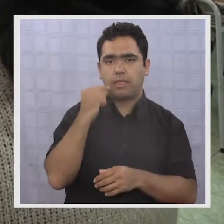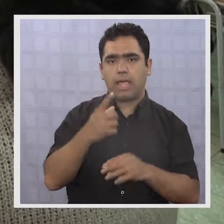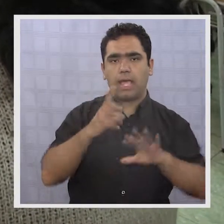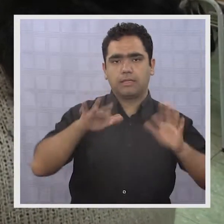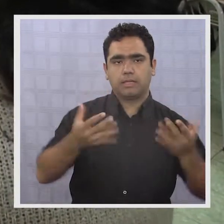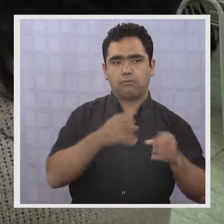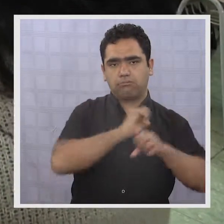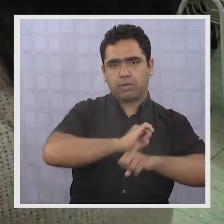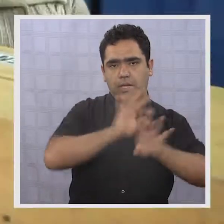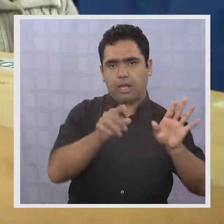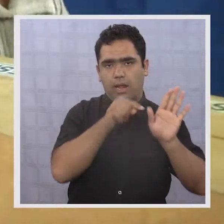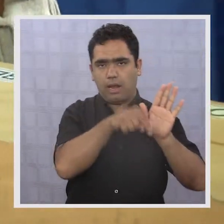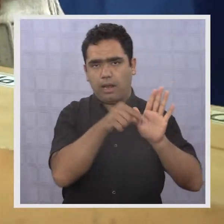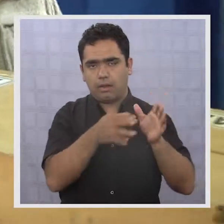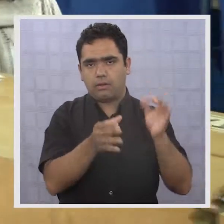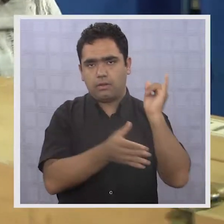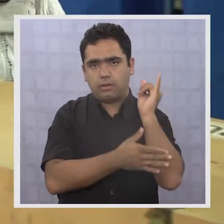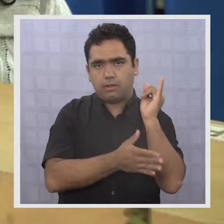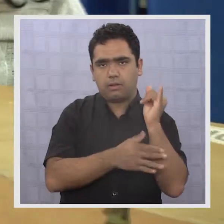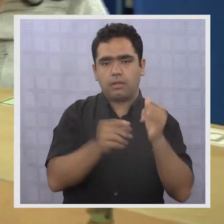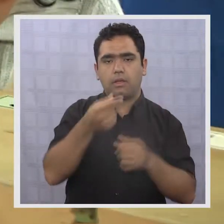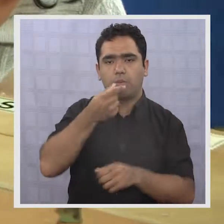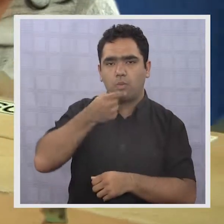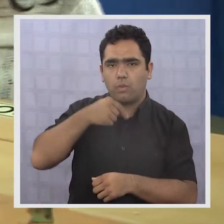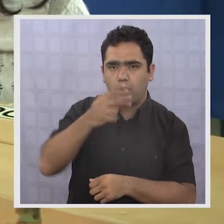postulantes a un sillón en el Parlamento.